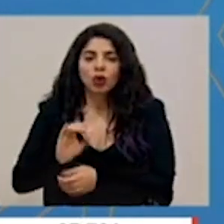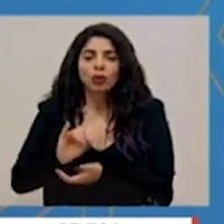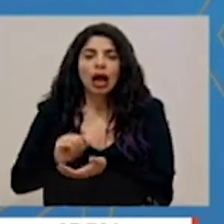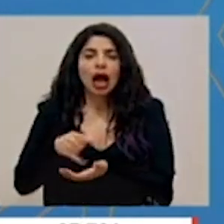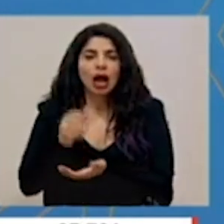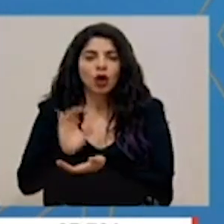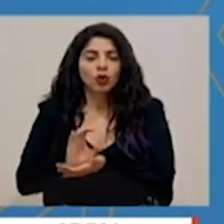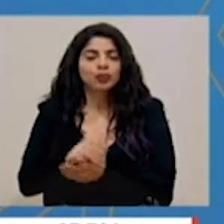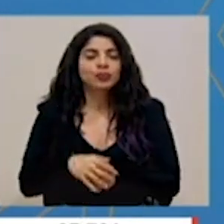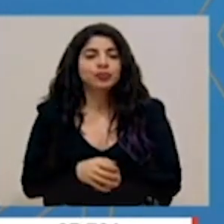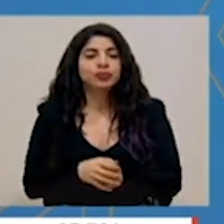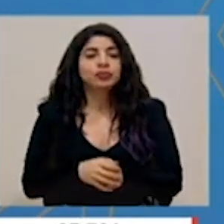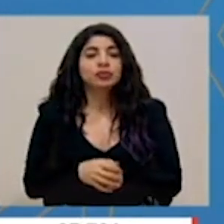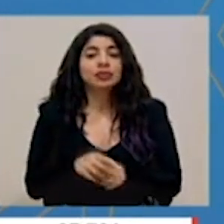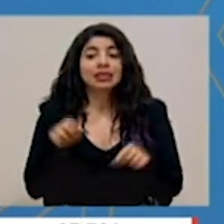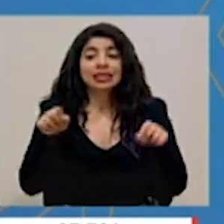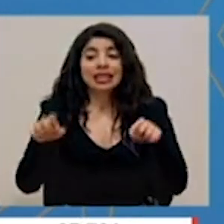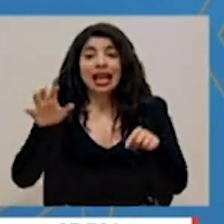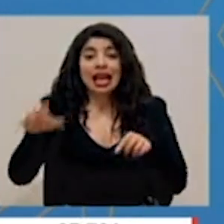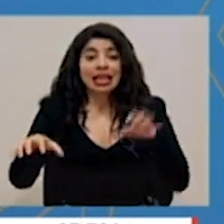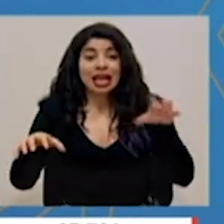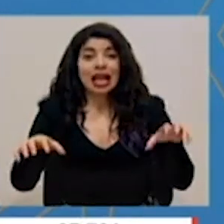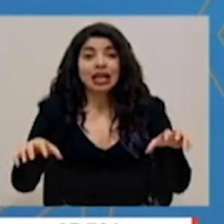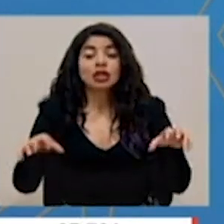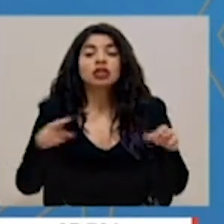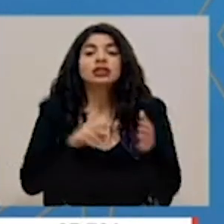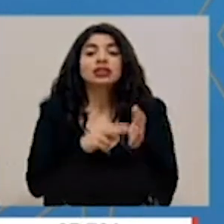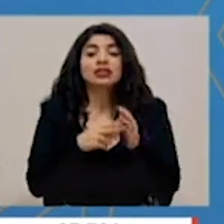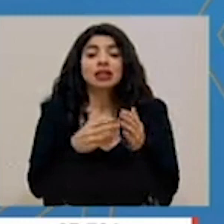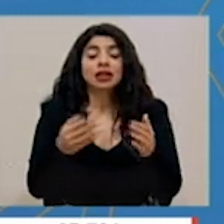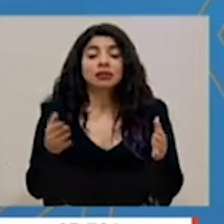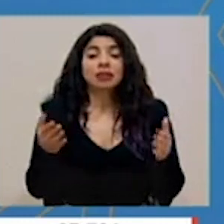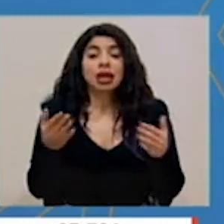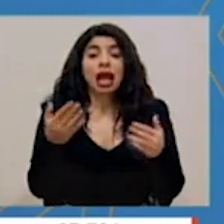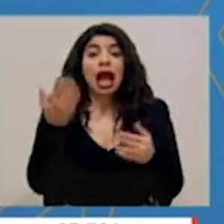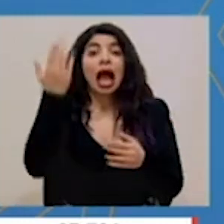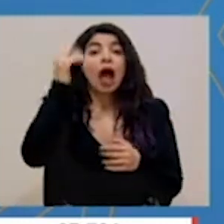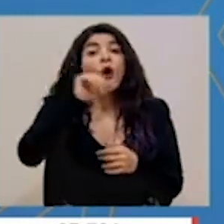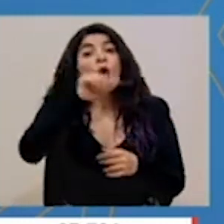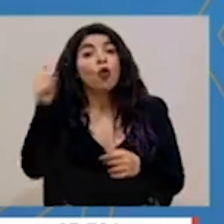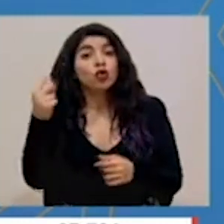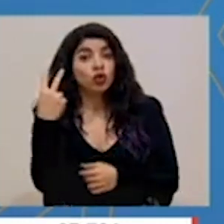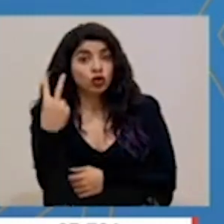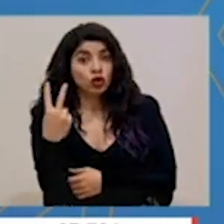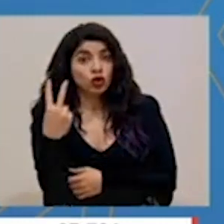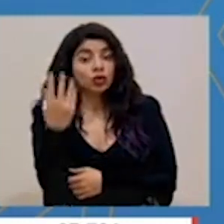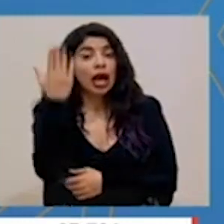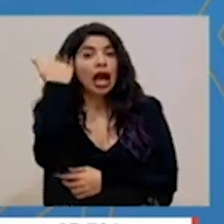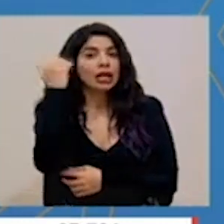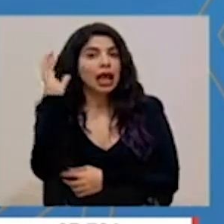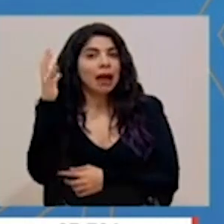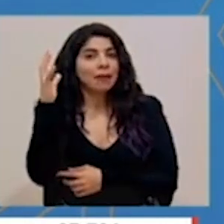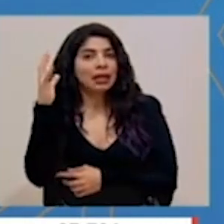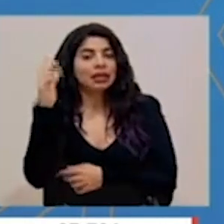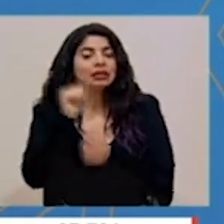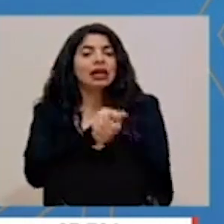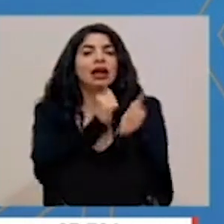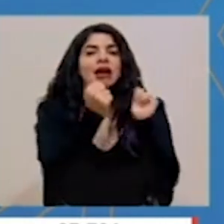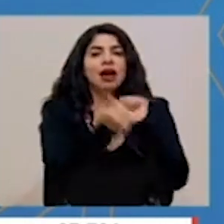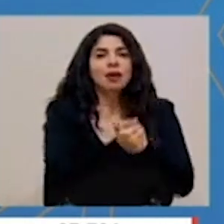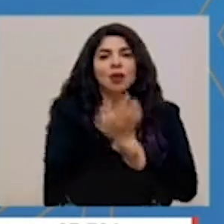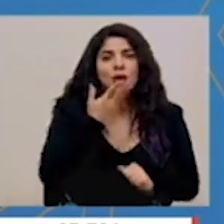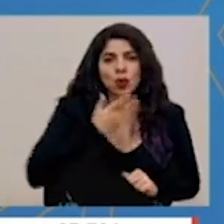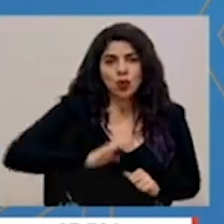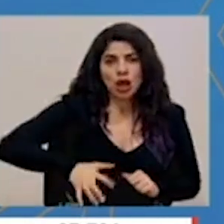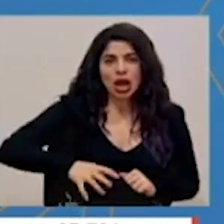Dos cantones son los que suben, es decir, que estaban en alerta amarilla, y pasan a la condición de alerta naranja.